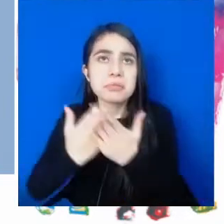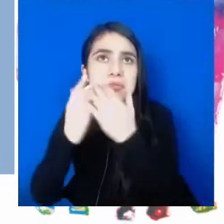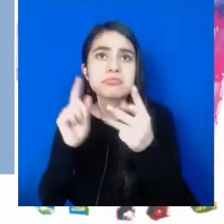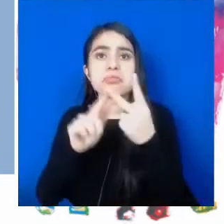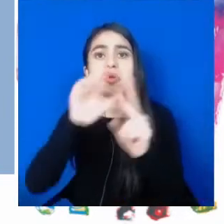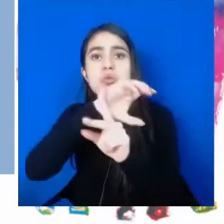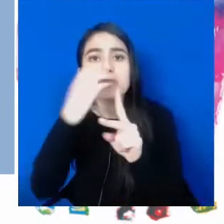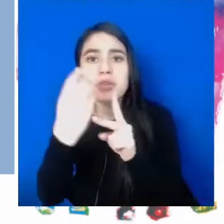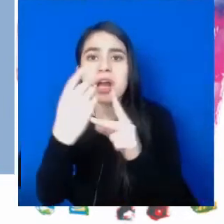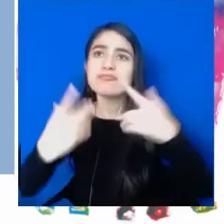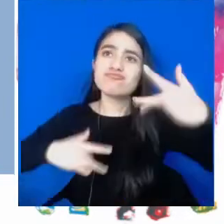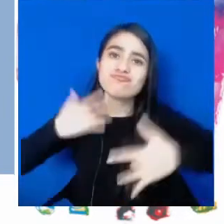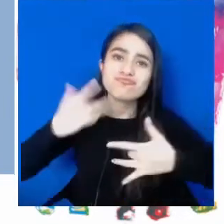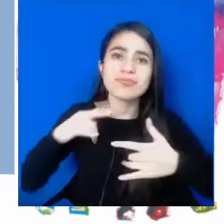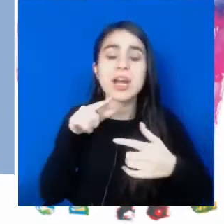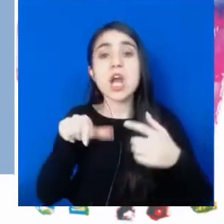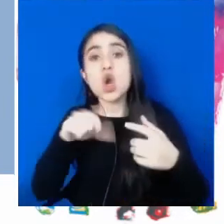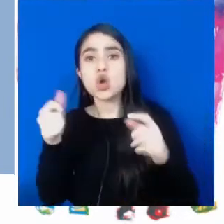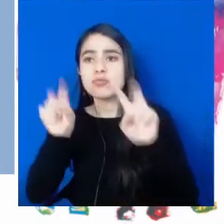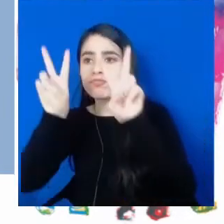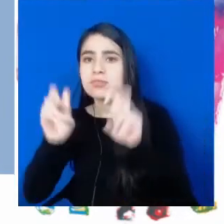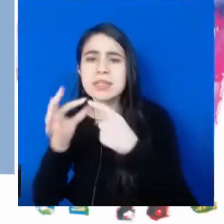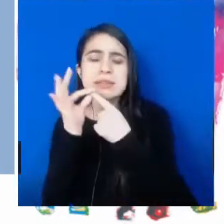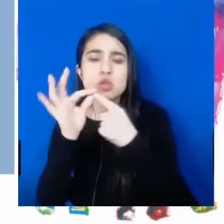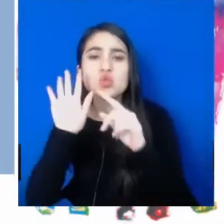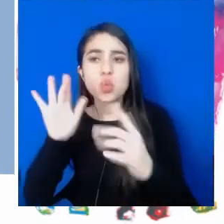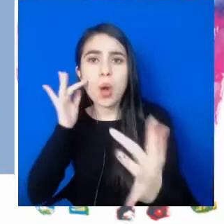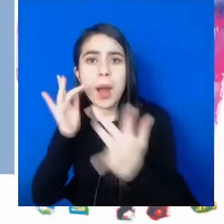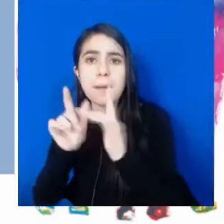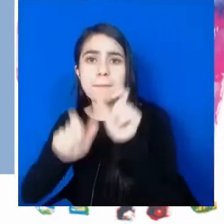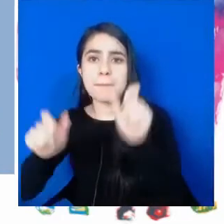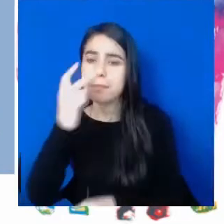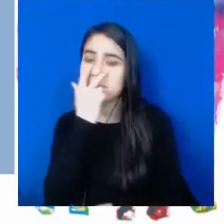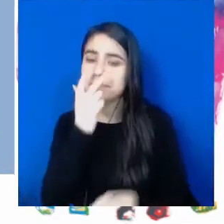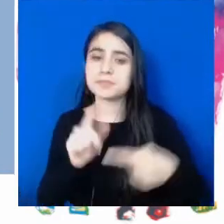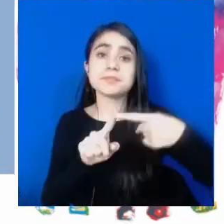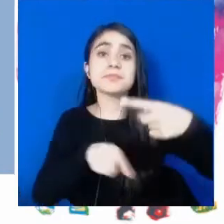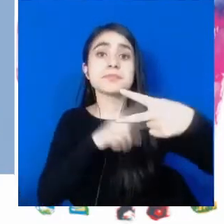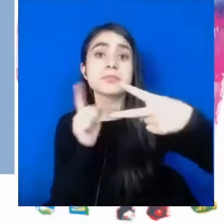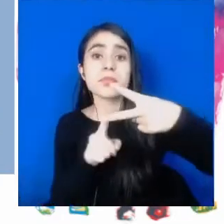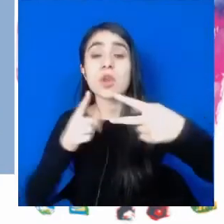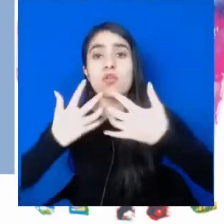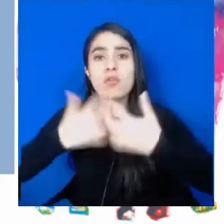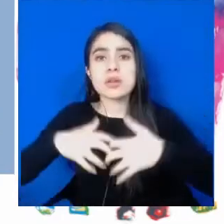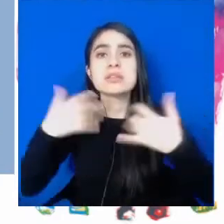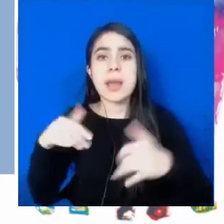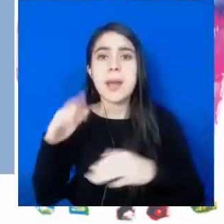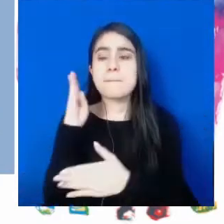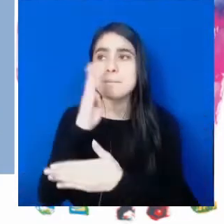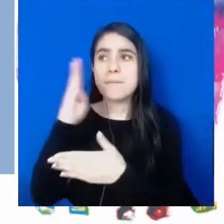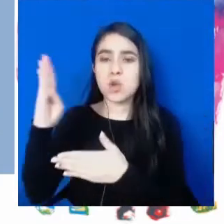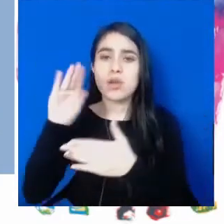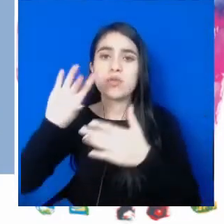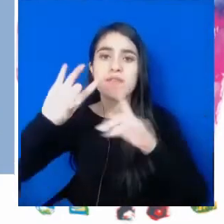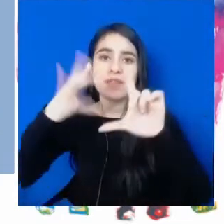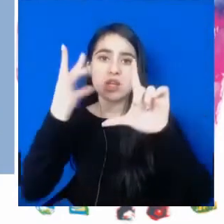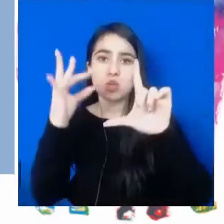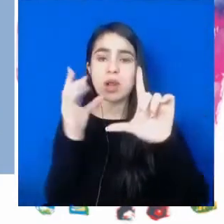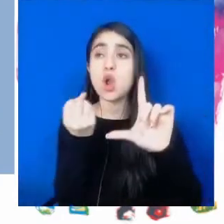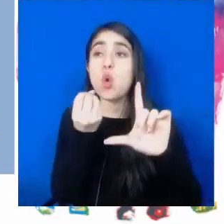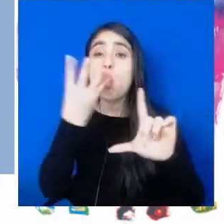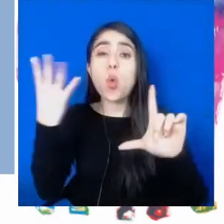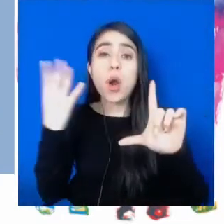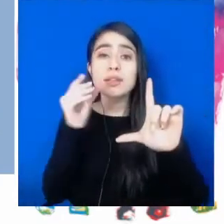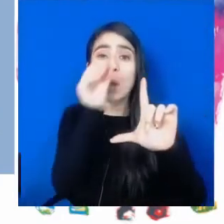culturales, de entretenimiento y contenidos especializados para ciegos. En segundo lugar pusimos en funcionamiento nuestra biblioteca virtual